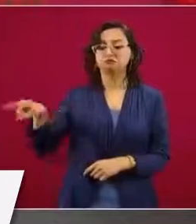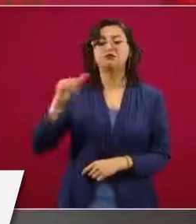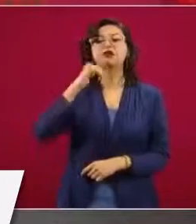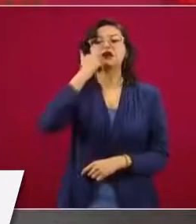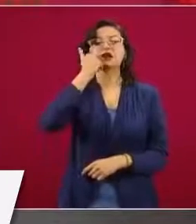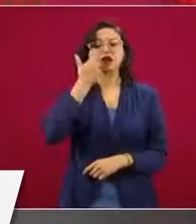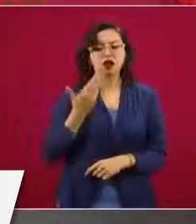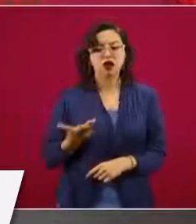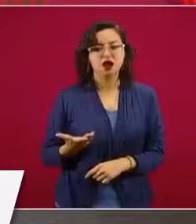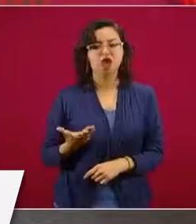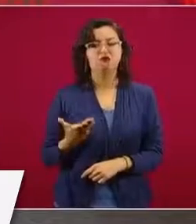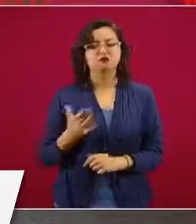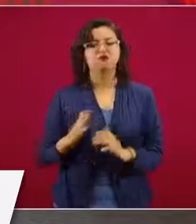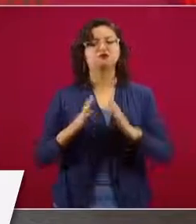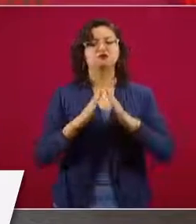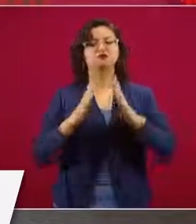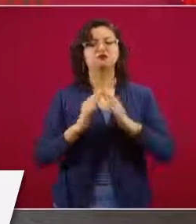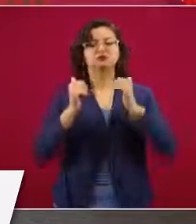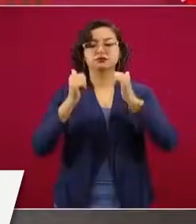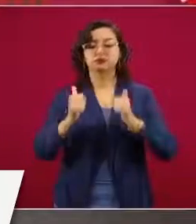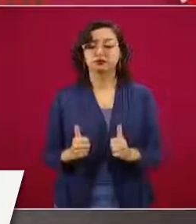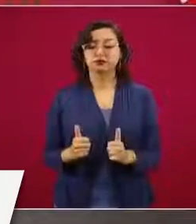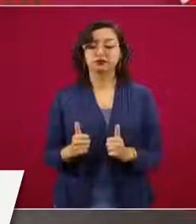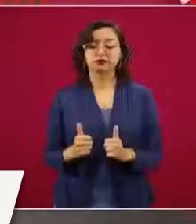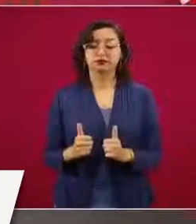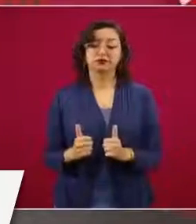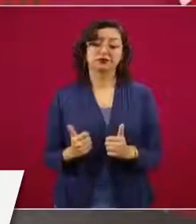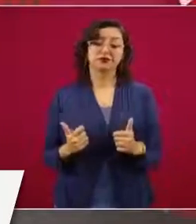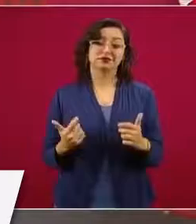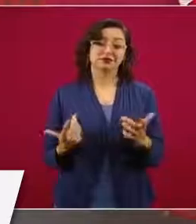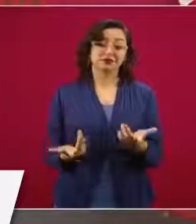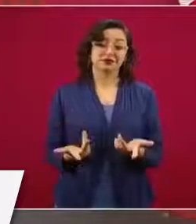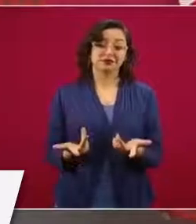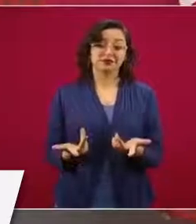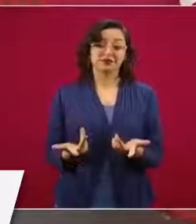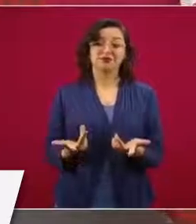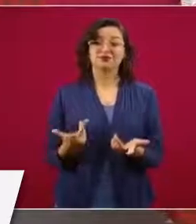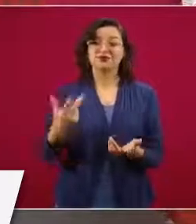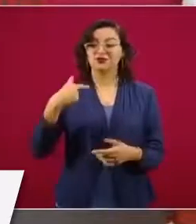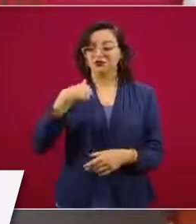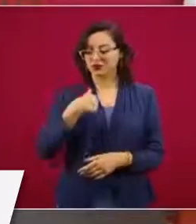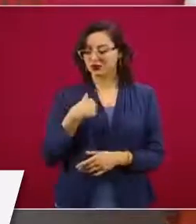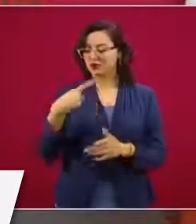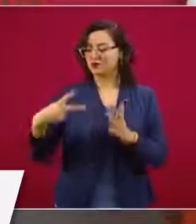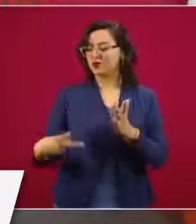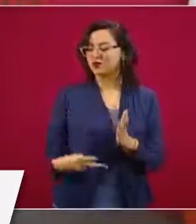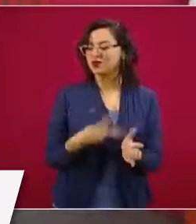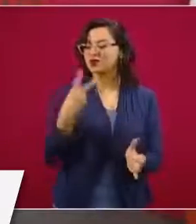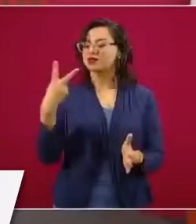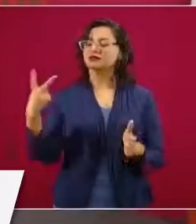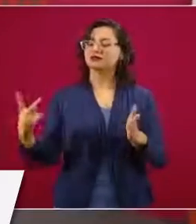Por eso hablaba, y lo voy a seguir diciendo,